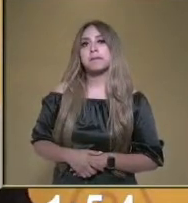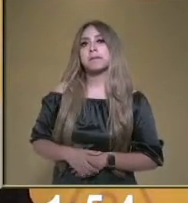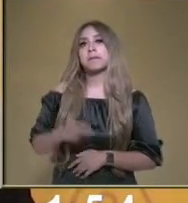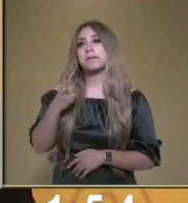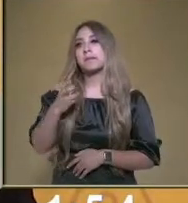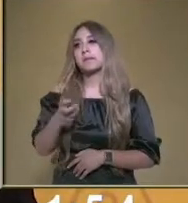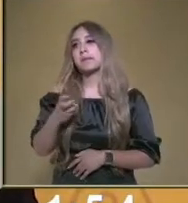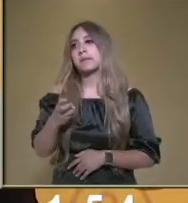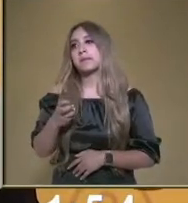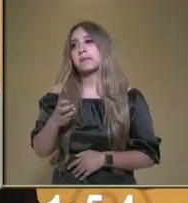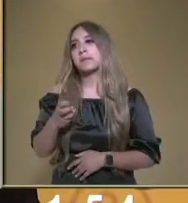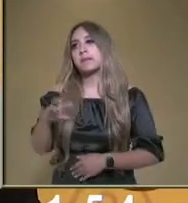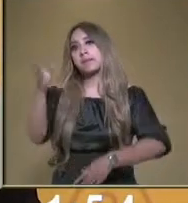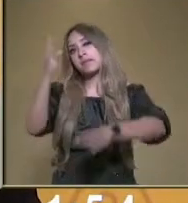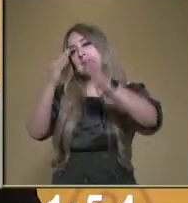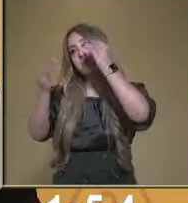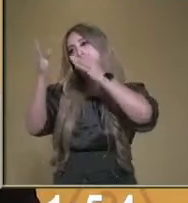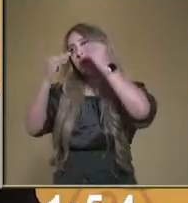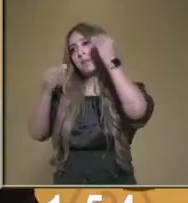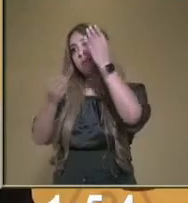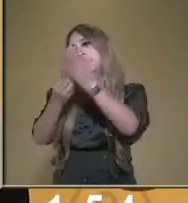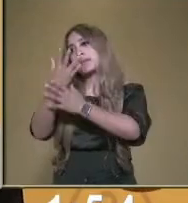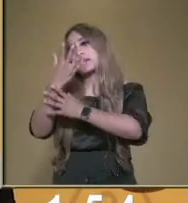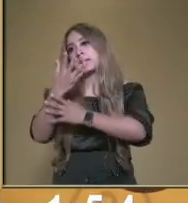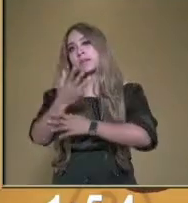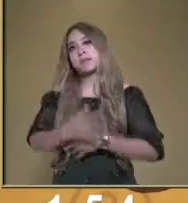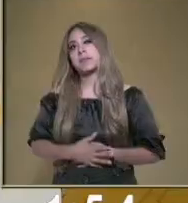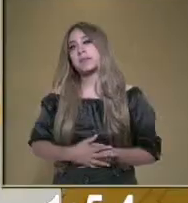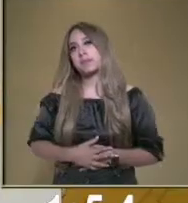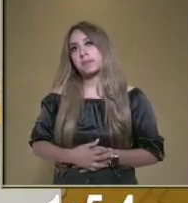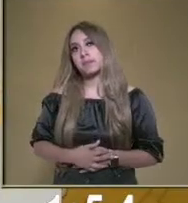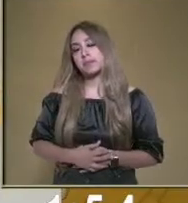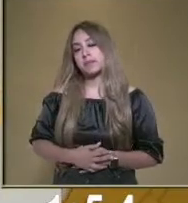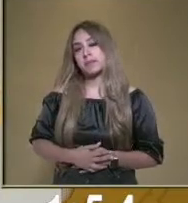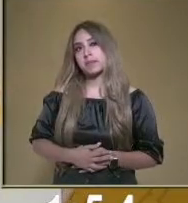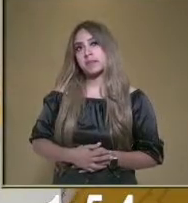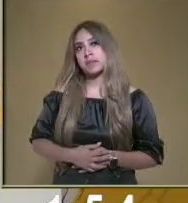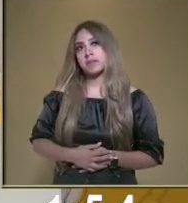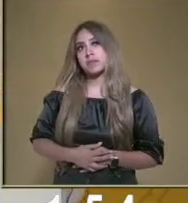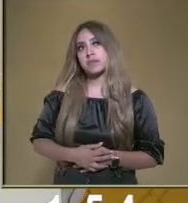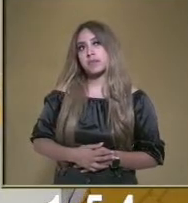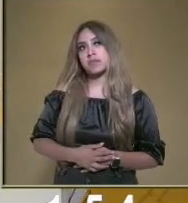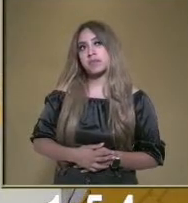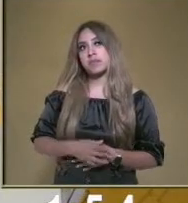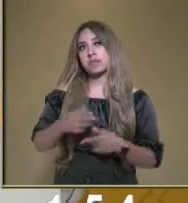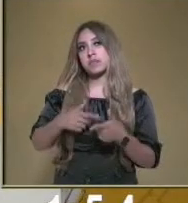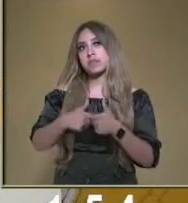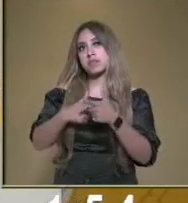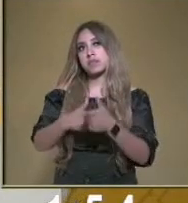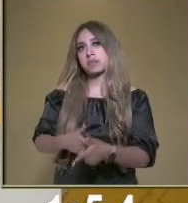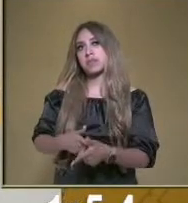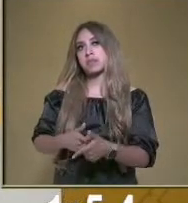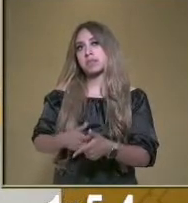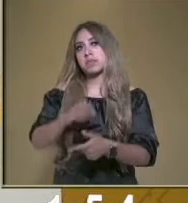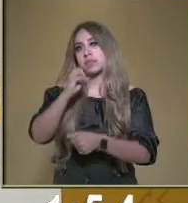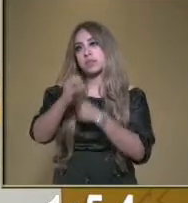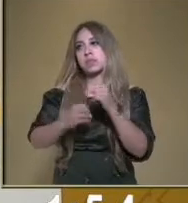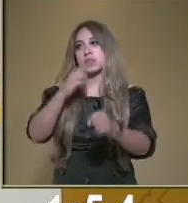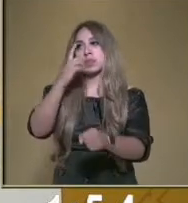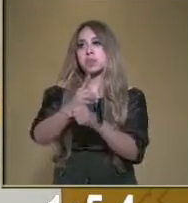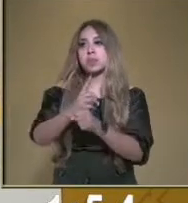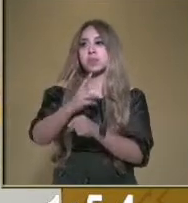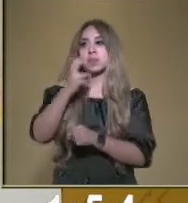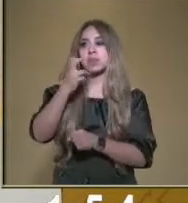siempre es un aprendizaje nuevo para cada uno de nosotros. Y sobre todo porque vamos a seguir teniendo aquí la oportunidad de